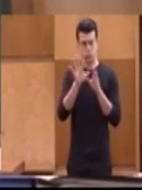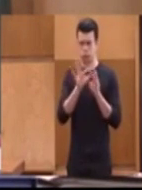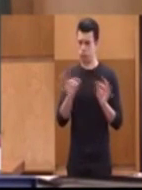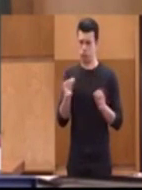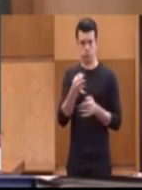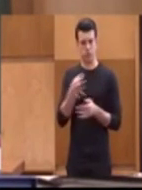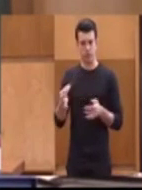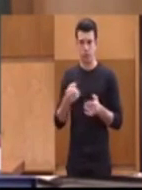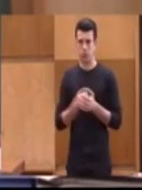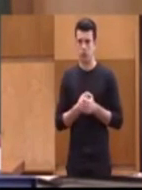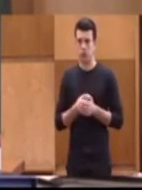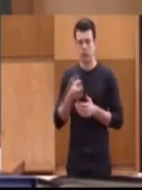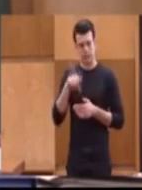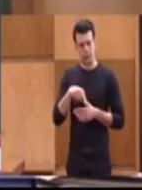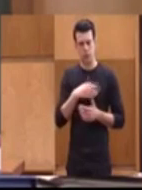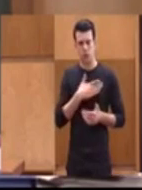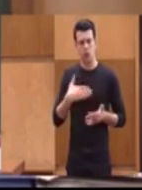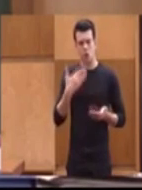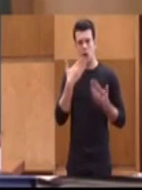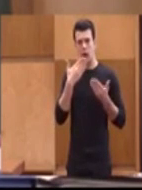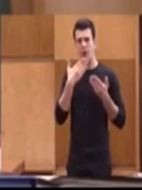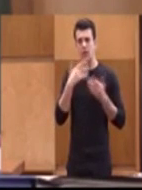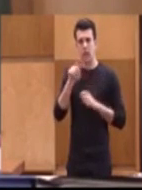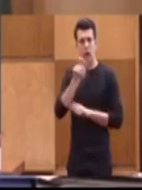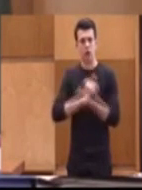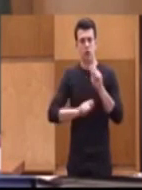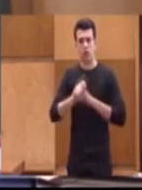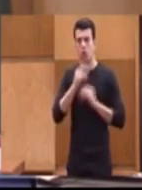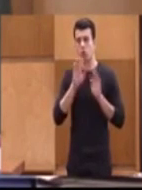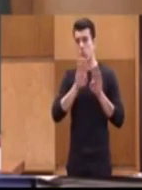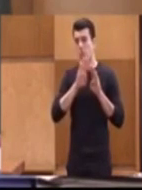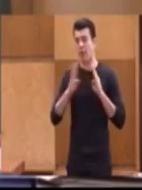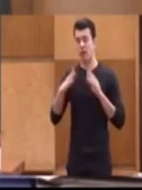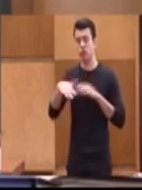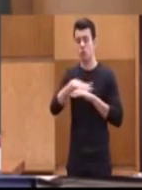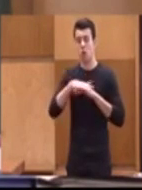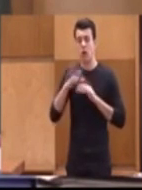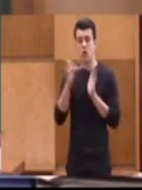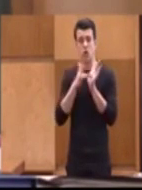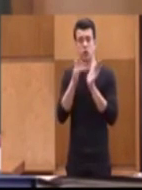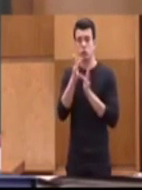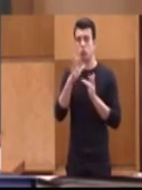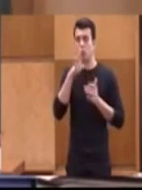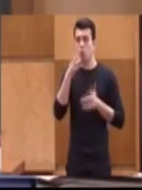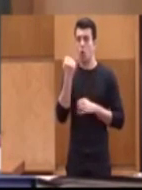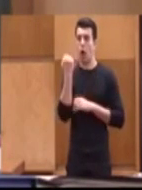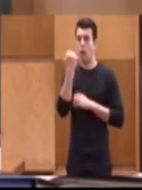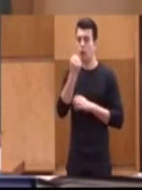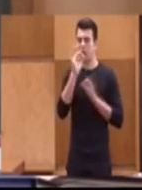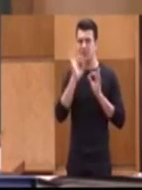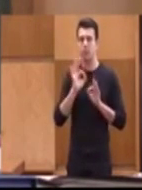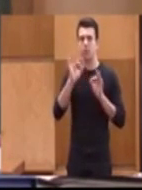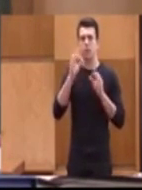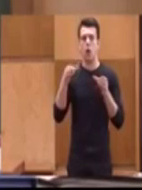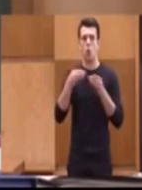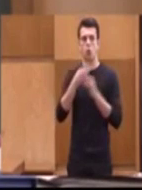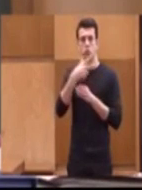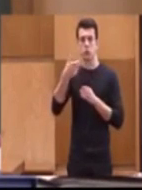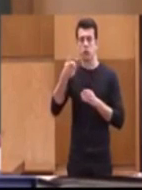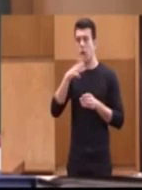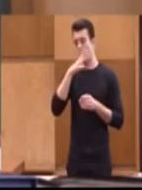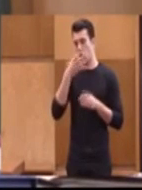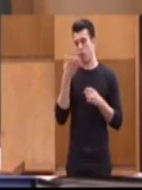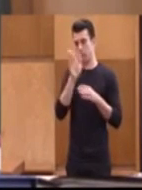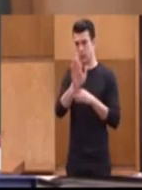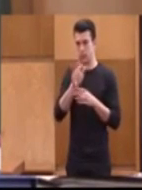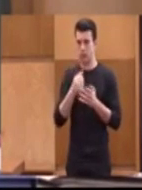decir, y quiero también dar las gracias a la Asociación de Vecinos Barrio de Jesús por su apoyo y especialmente al Grupo de la Chunta por presentar la moción.